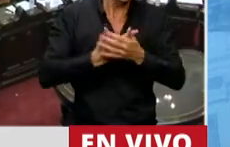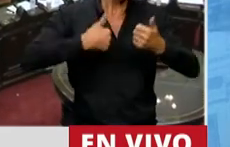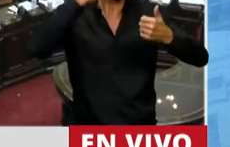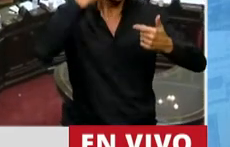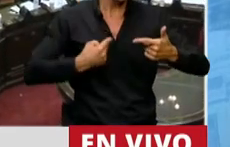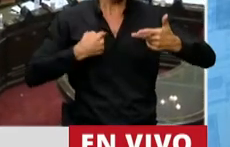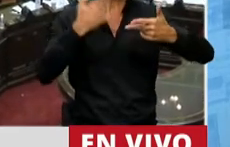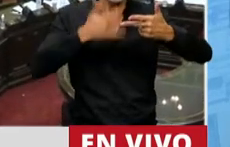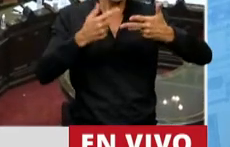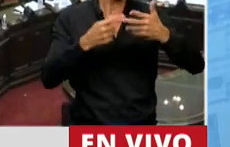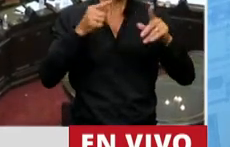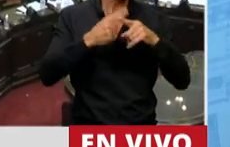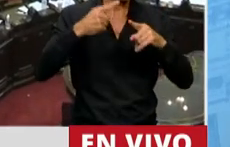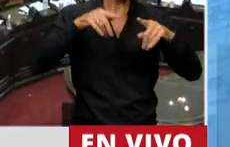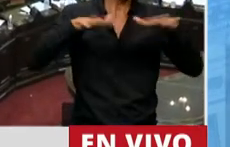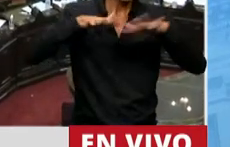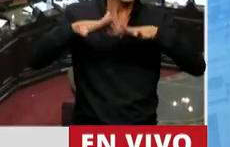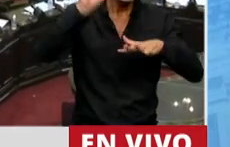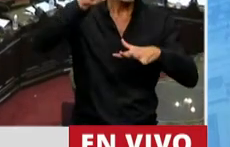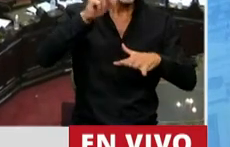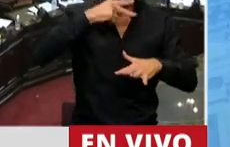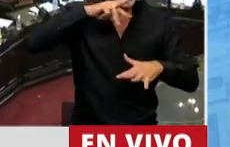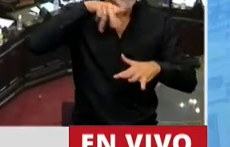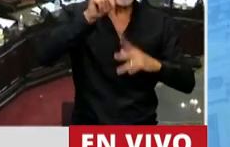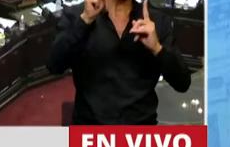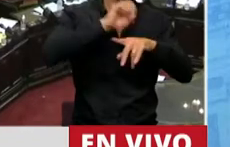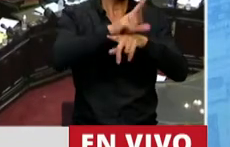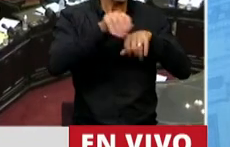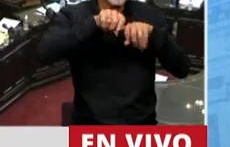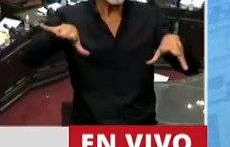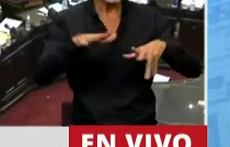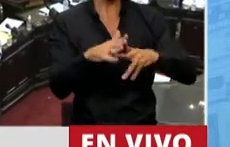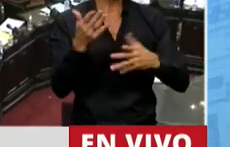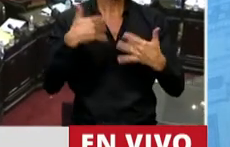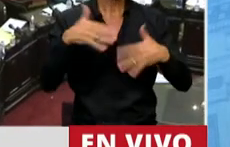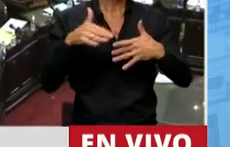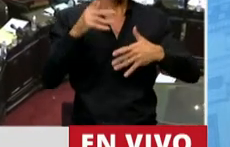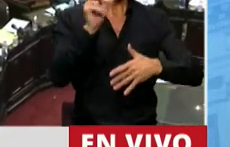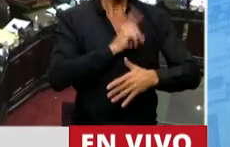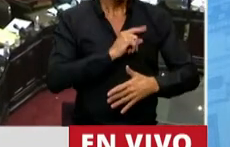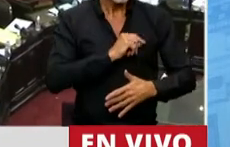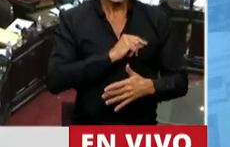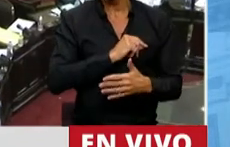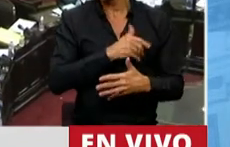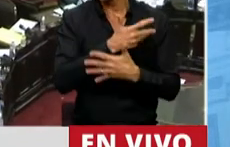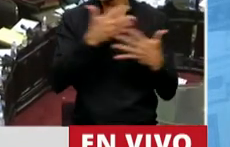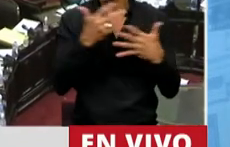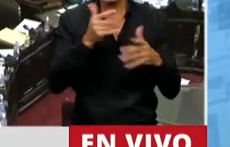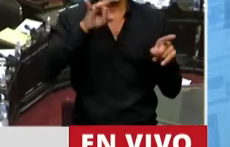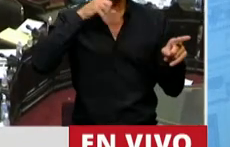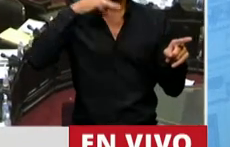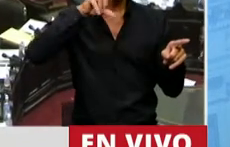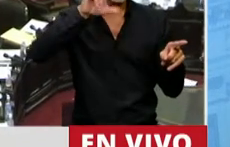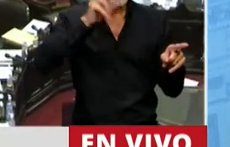tristeza por el terremoto en San Juan, por la pandemia, desde el enorme dolor que nos provoca